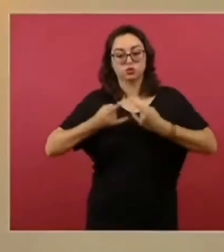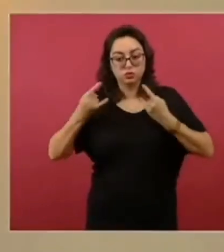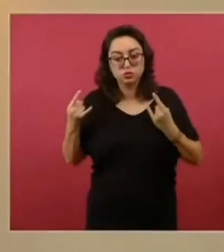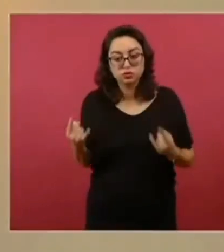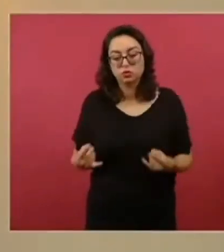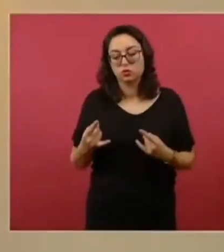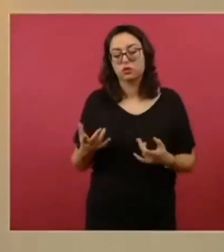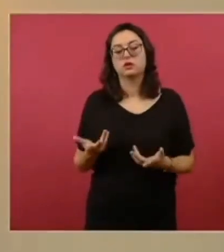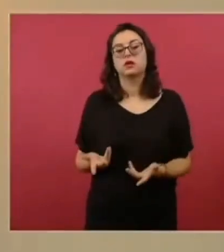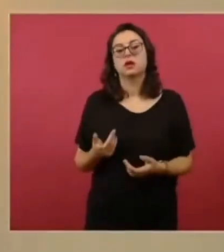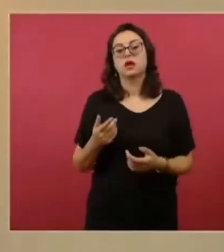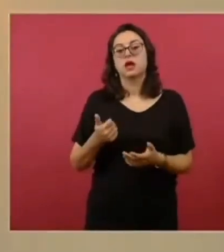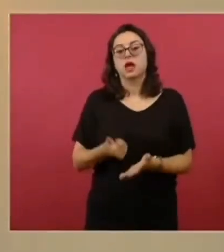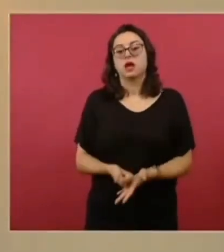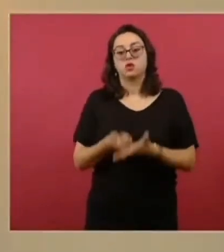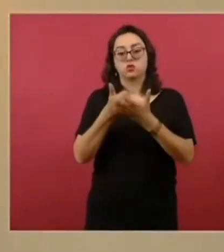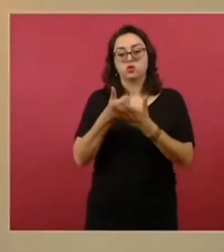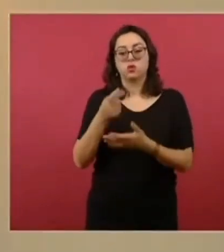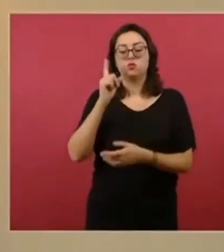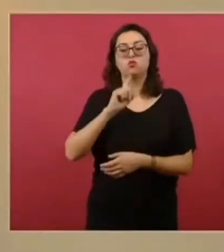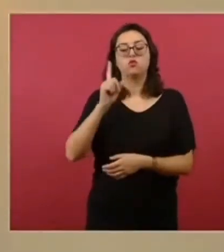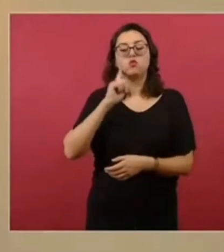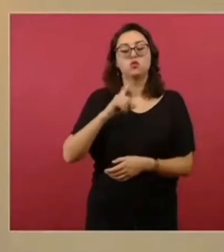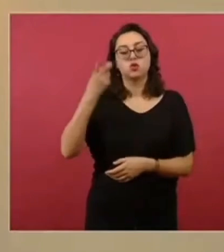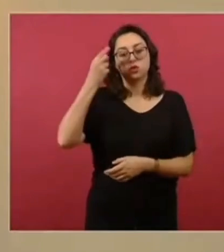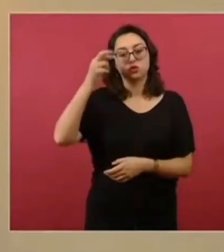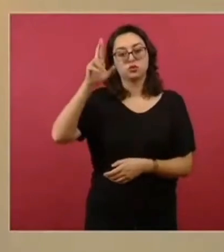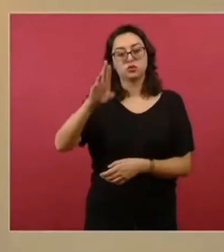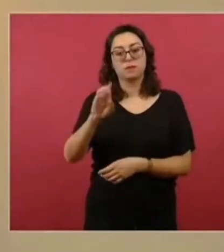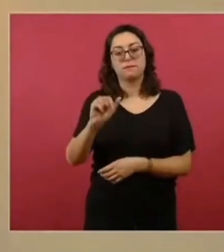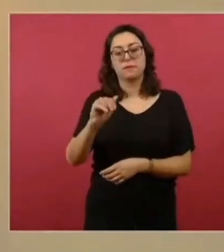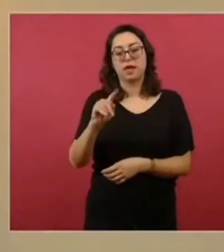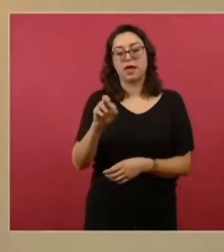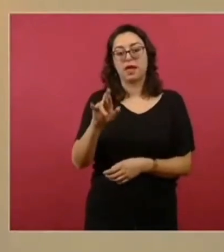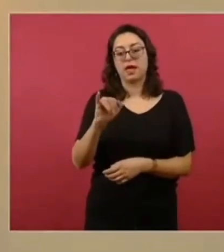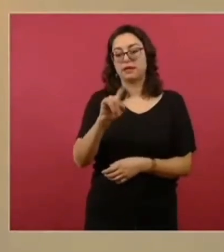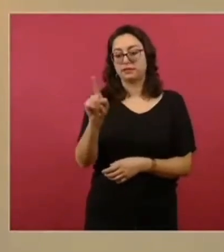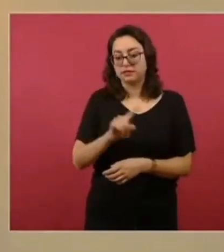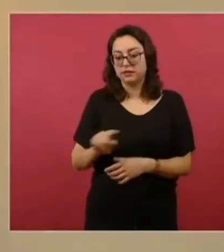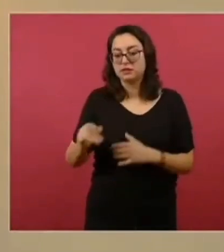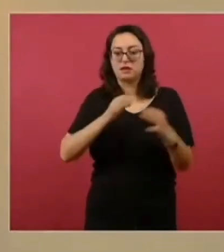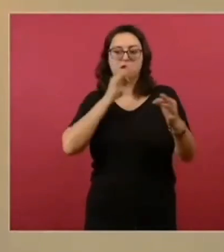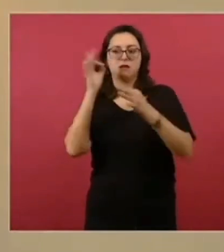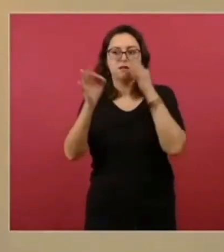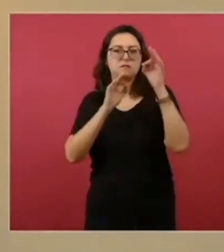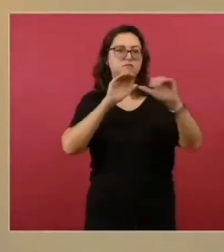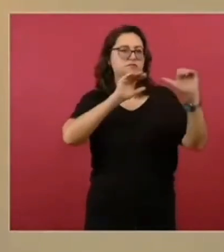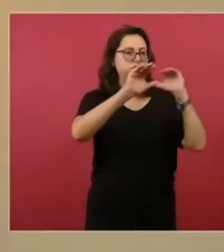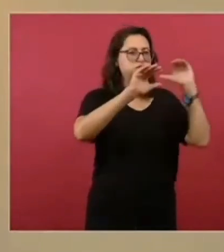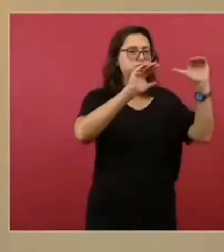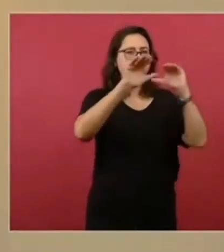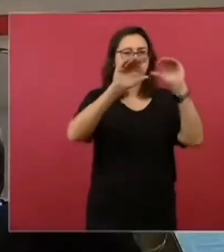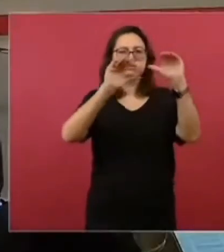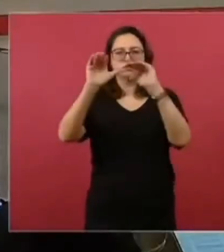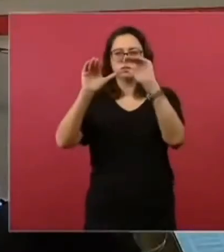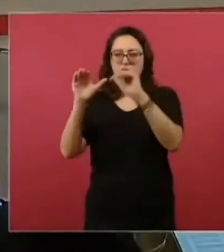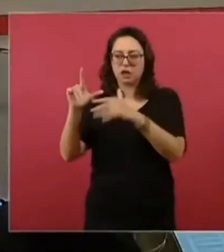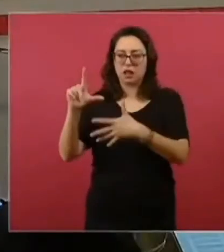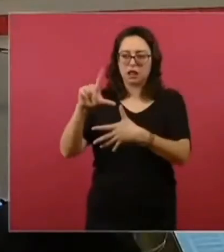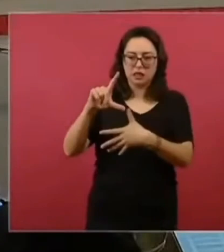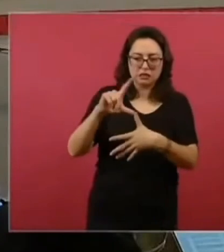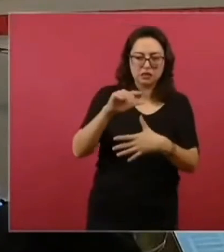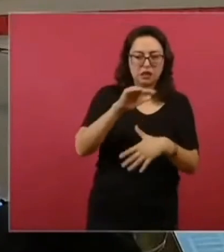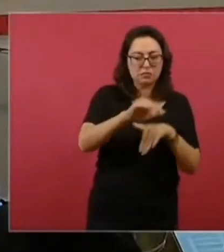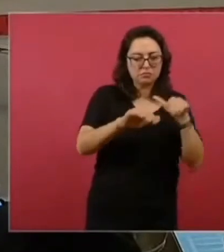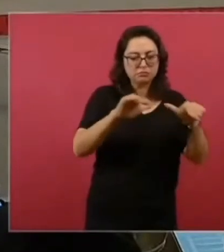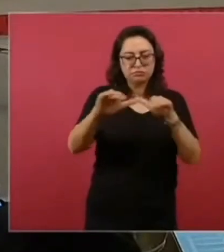con apoyo de la doctora Beatriz Gutiérrez Müller, nosotros hemos podido hacer una fuerte campaña de recuperación de archivos a nivel Latinoamérica y el Caribe.